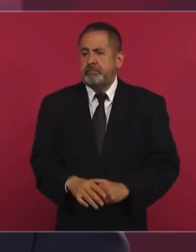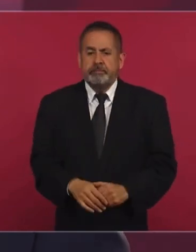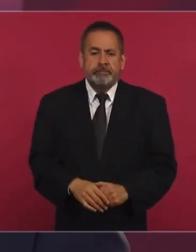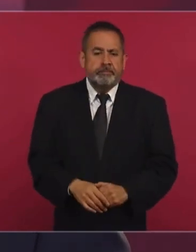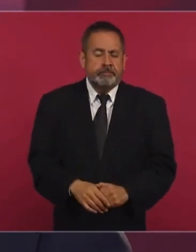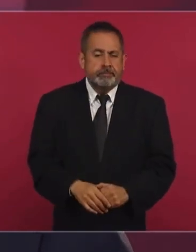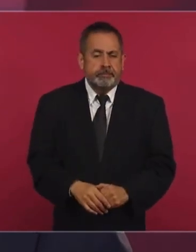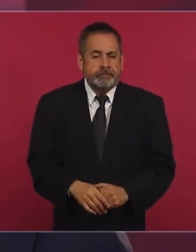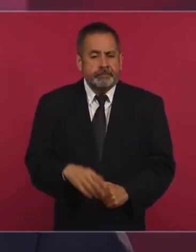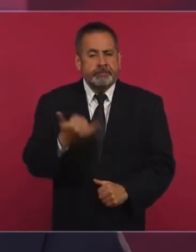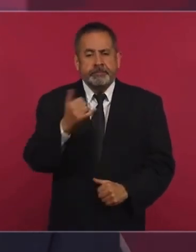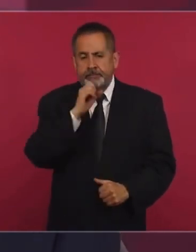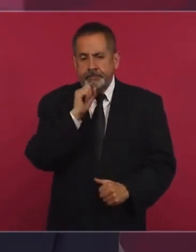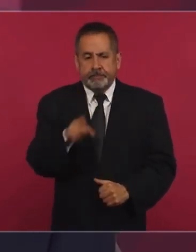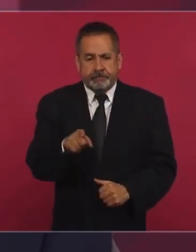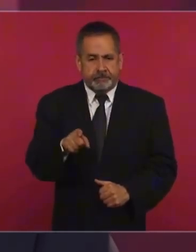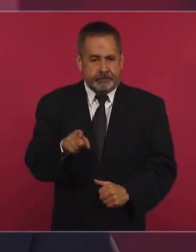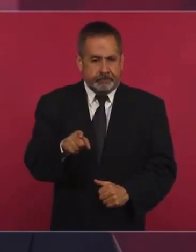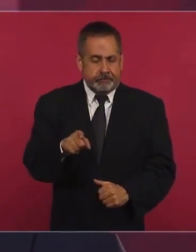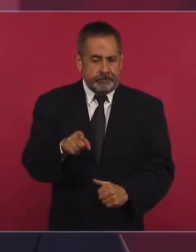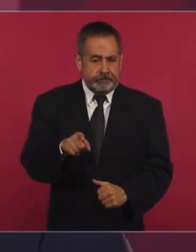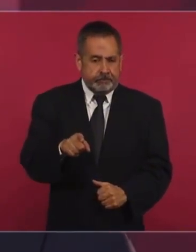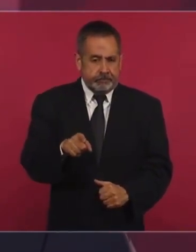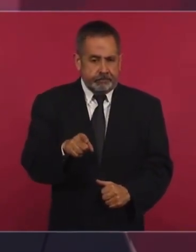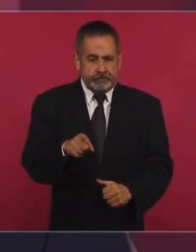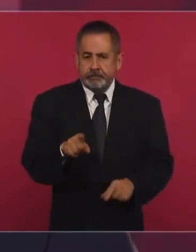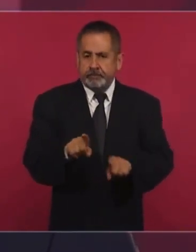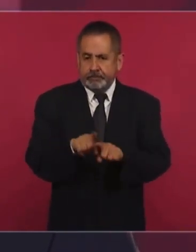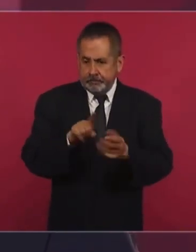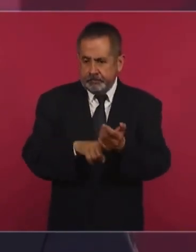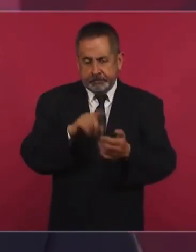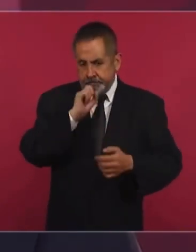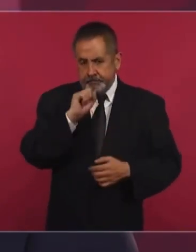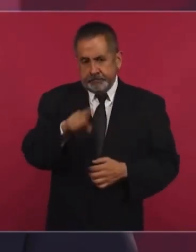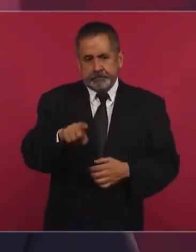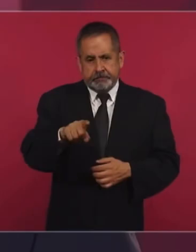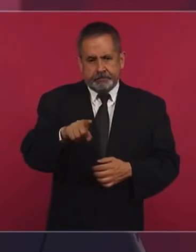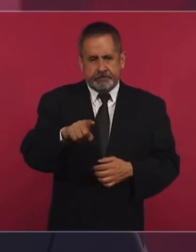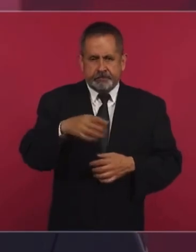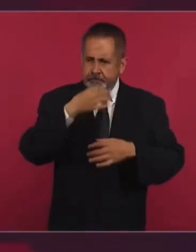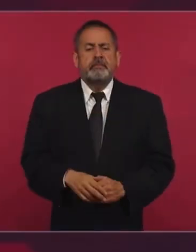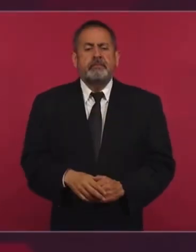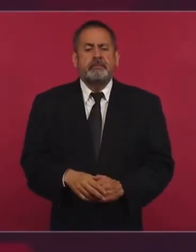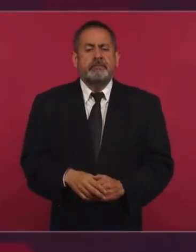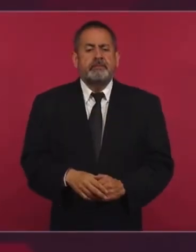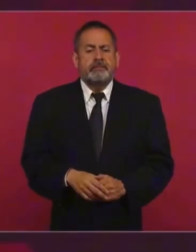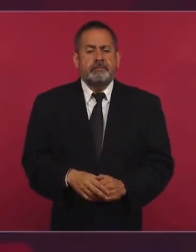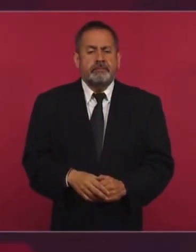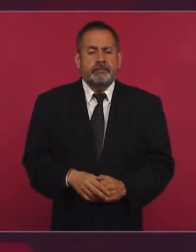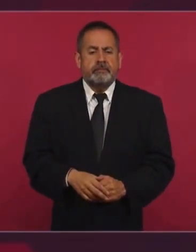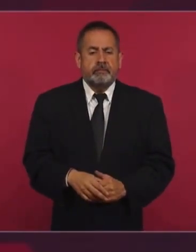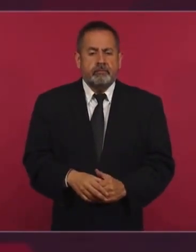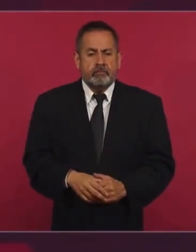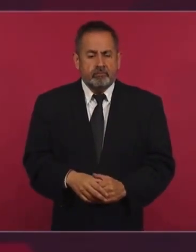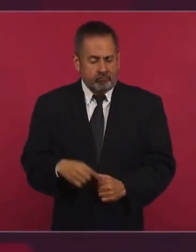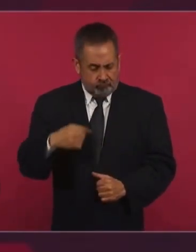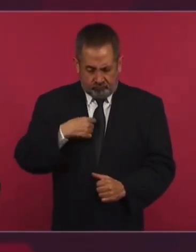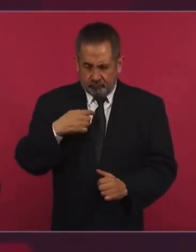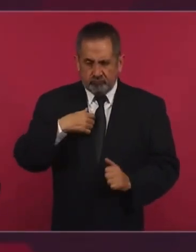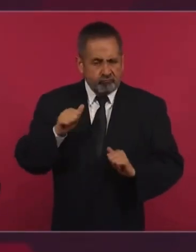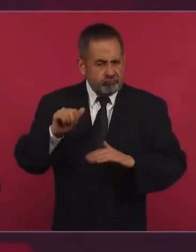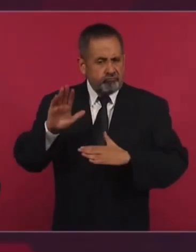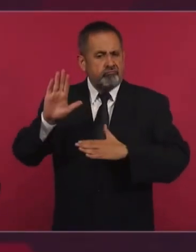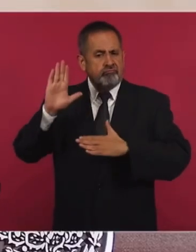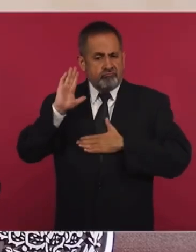y también para los padres estoy en el compromiso